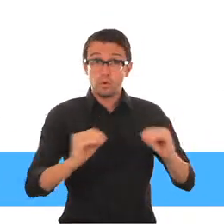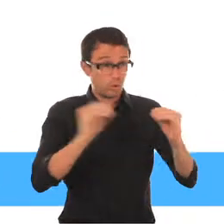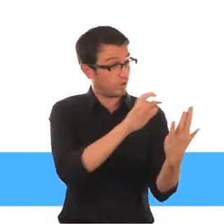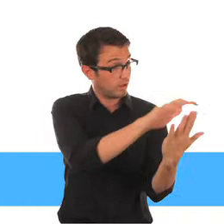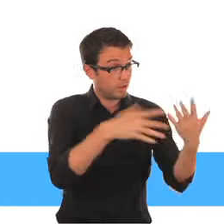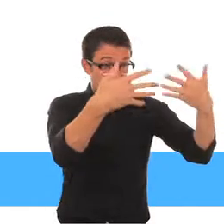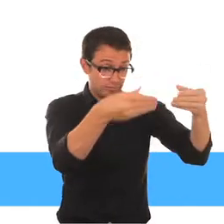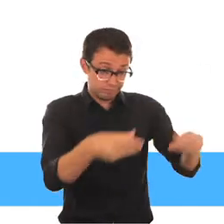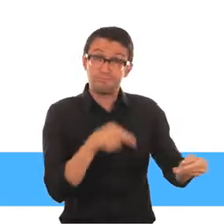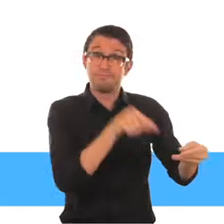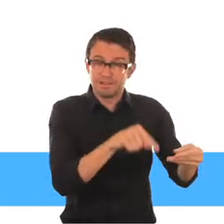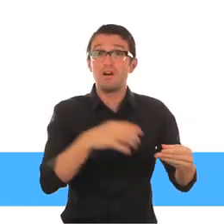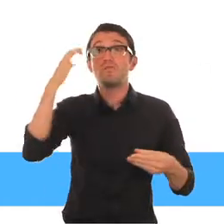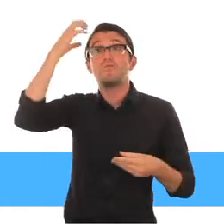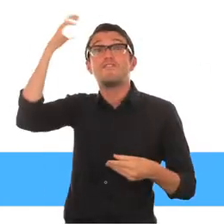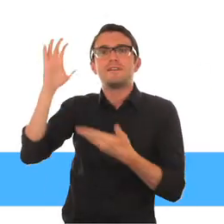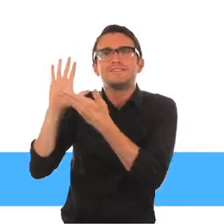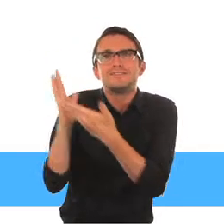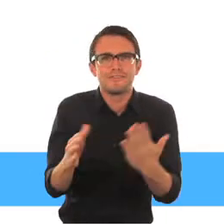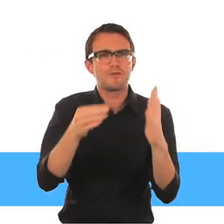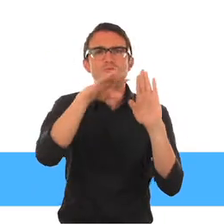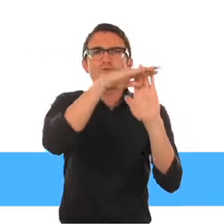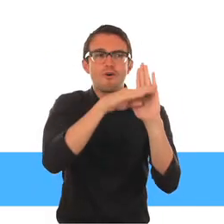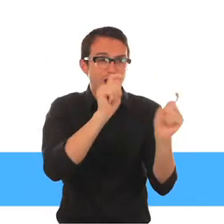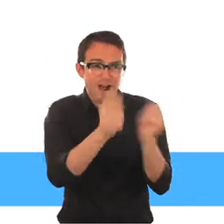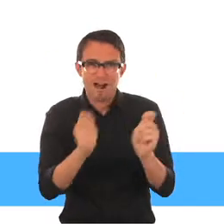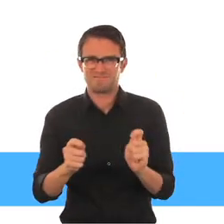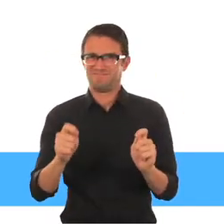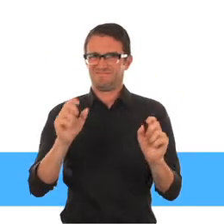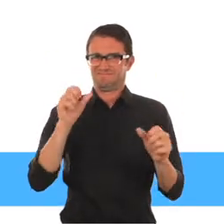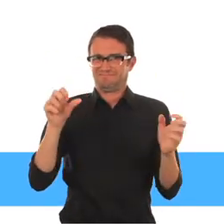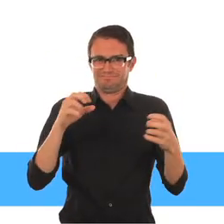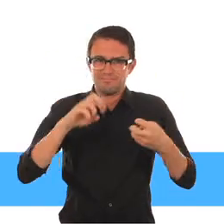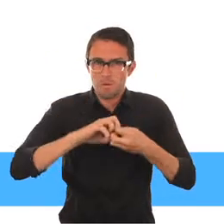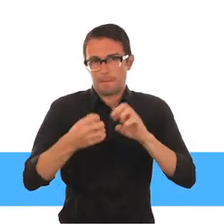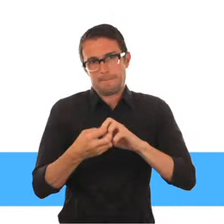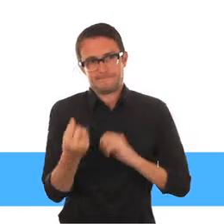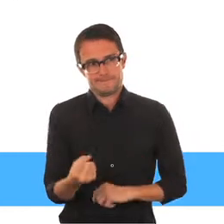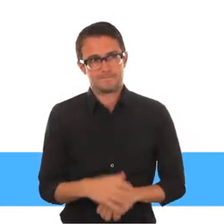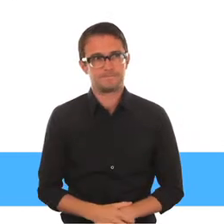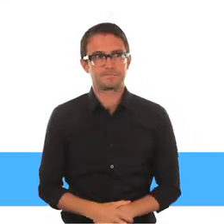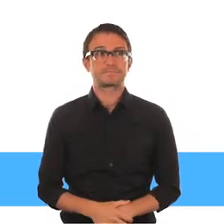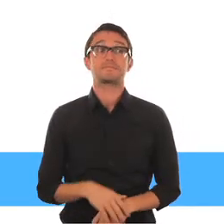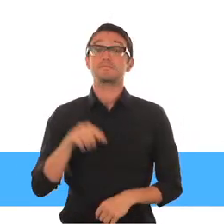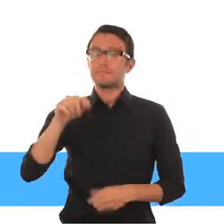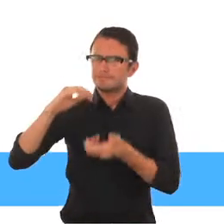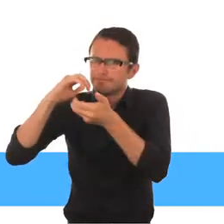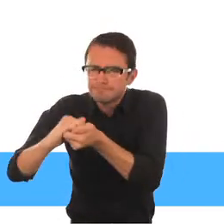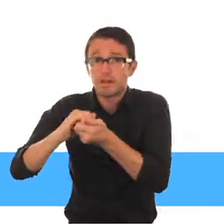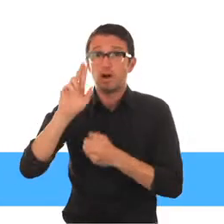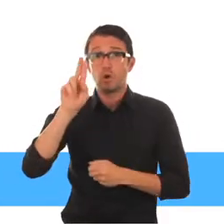los problemas de estos niños Debemos trabajar con oficinas estadísticas nacionales y otras contrapartes de UNICEF Para